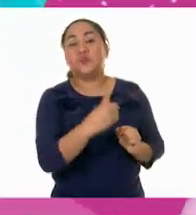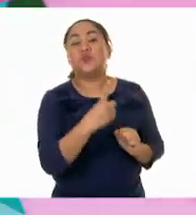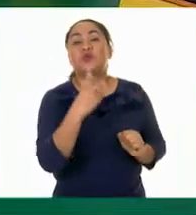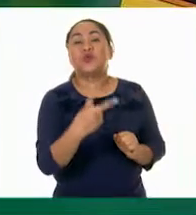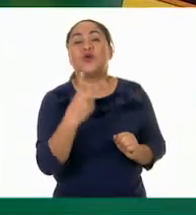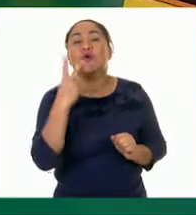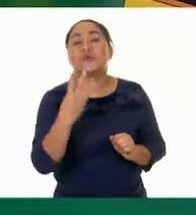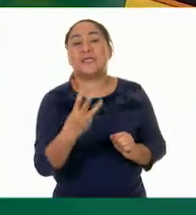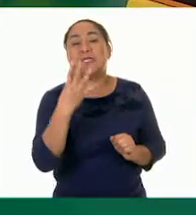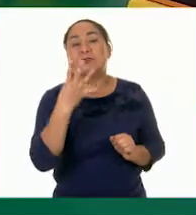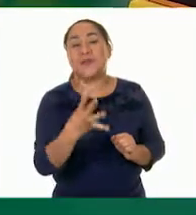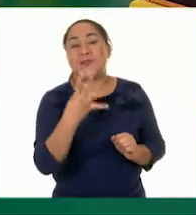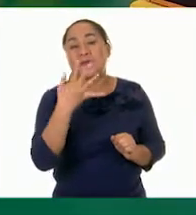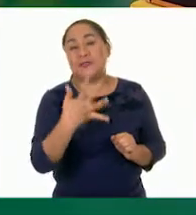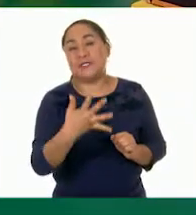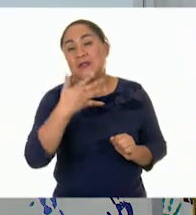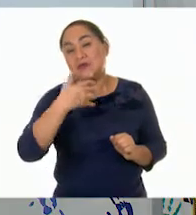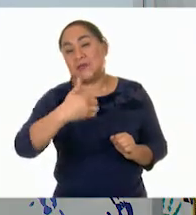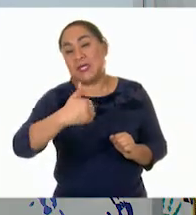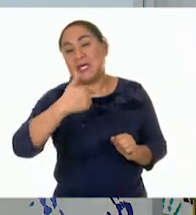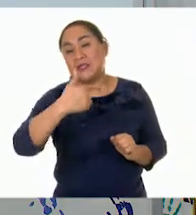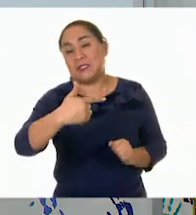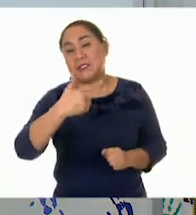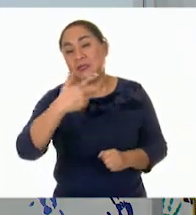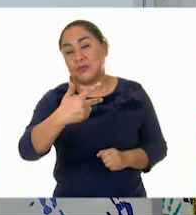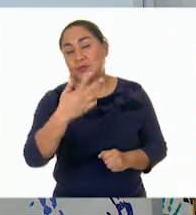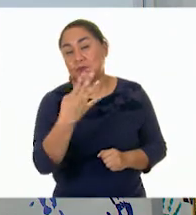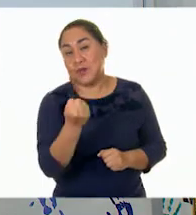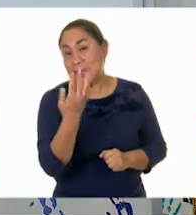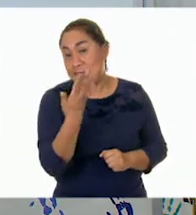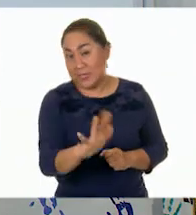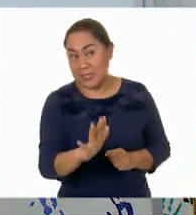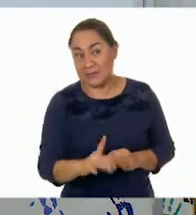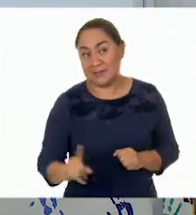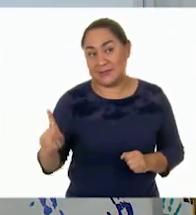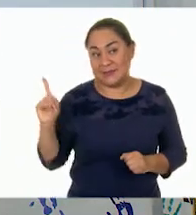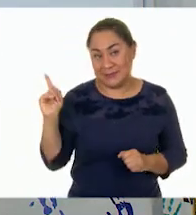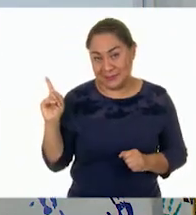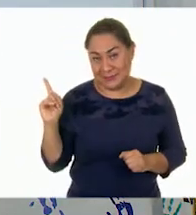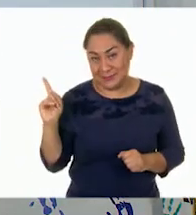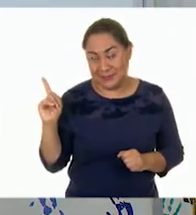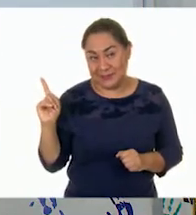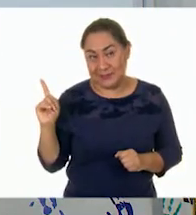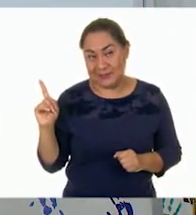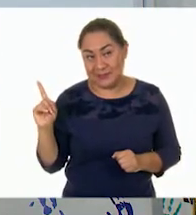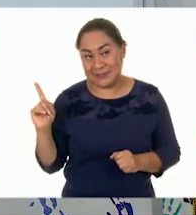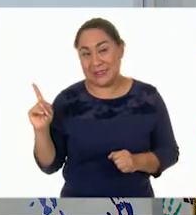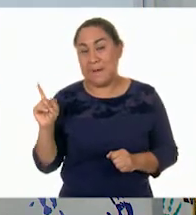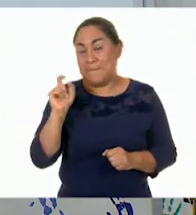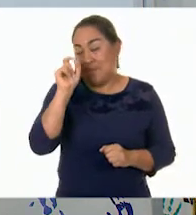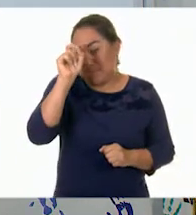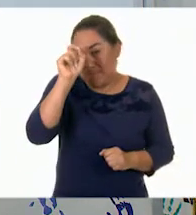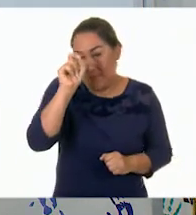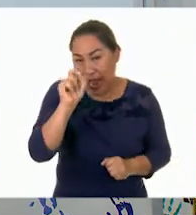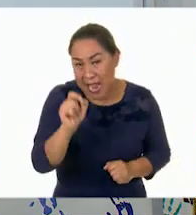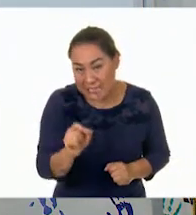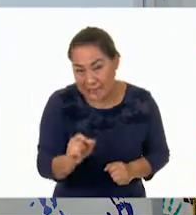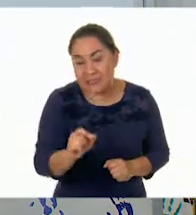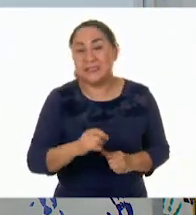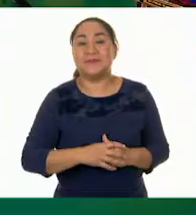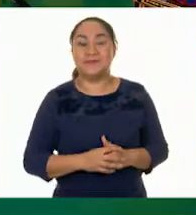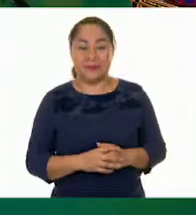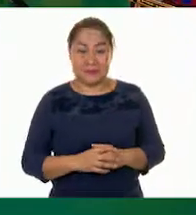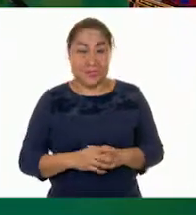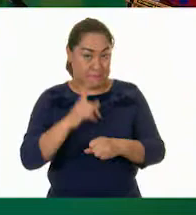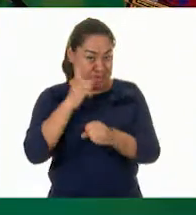3, 4, 5, 6, 7, 8, 9, 10. Aquí está. Lo vamos a hacer más grande. Y